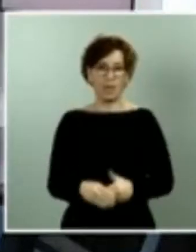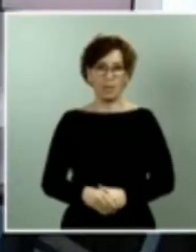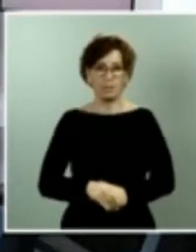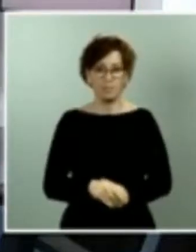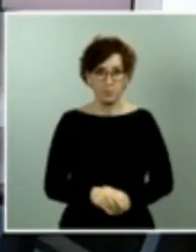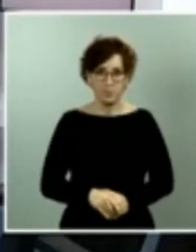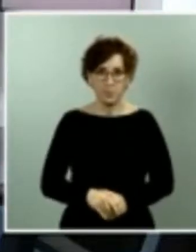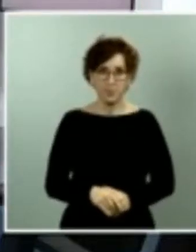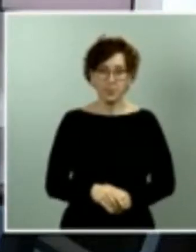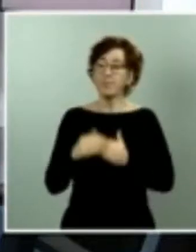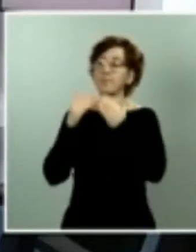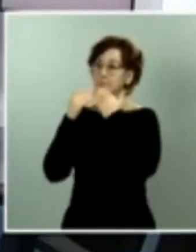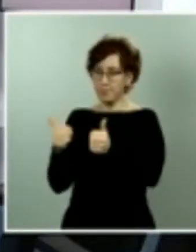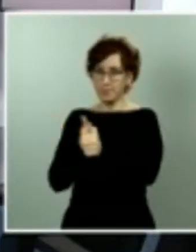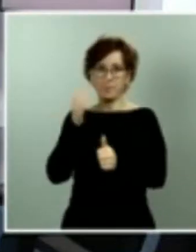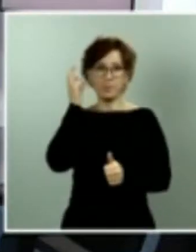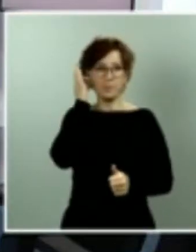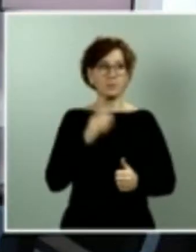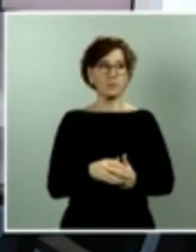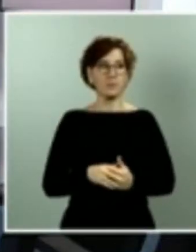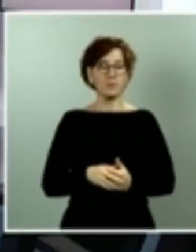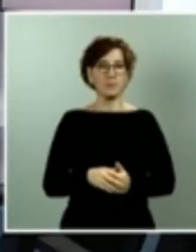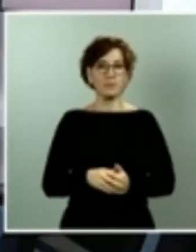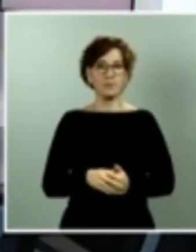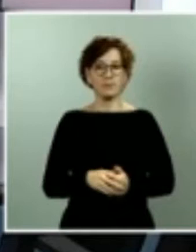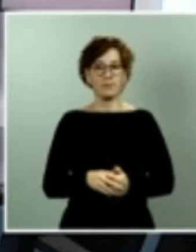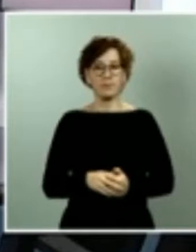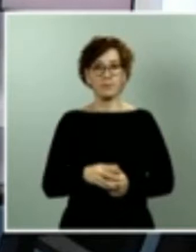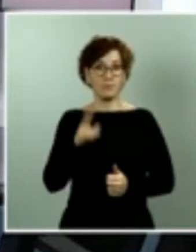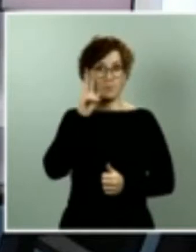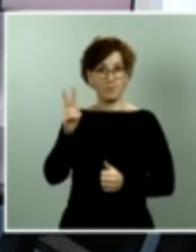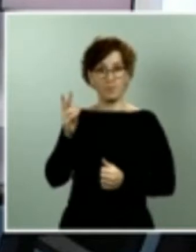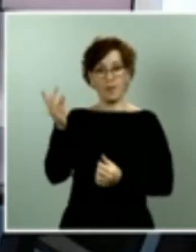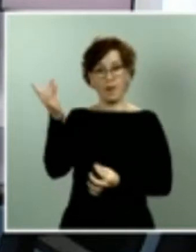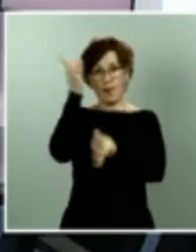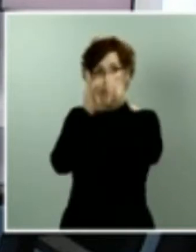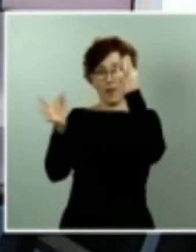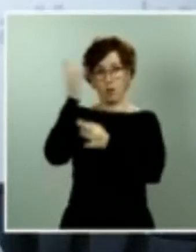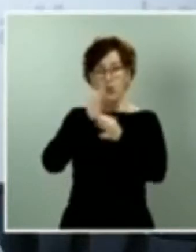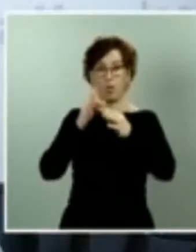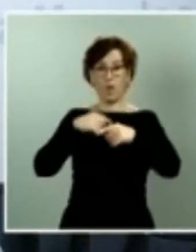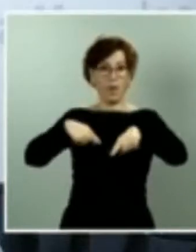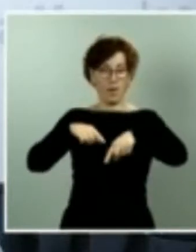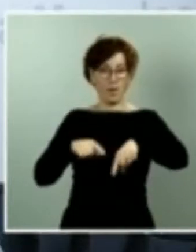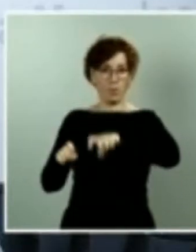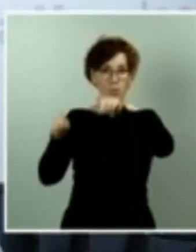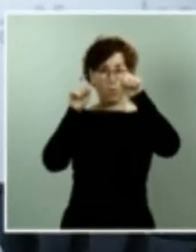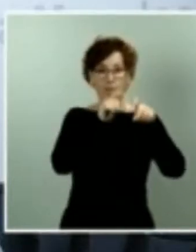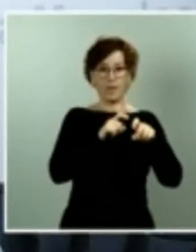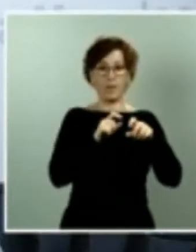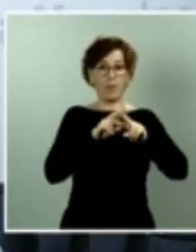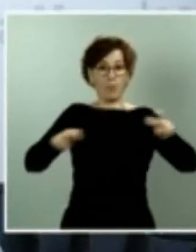Bueno, estamos viendo, observando tanto por los datos de movilidad que se nos dan, como por los datos iniciales que hemos dado, como por la actividad que están desarrollando